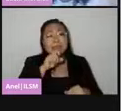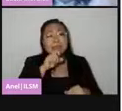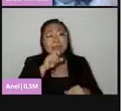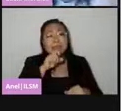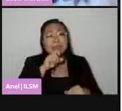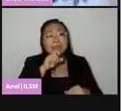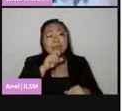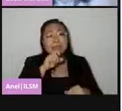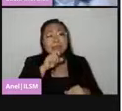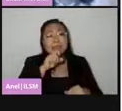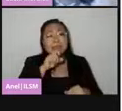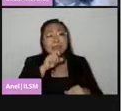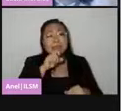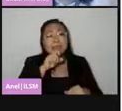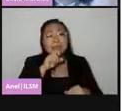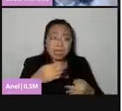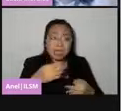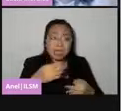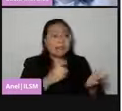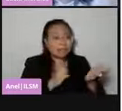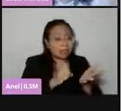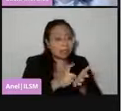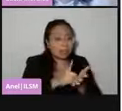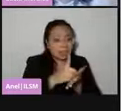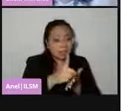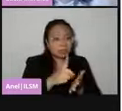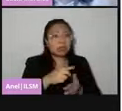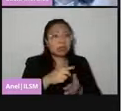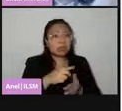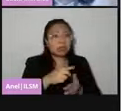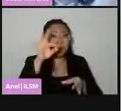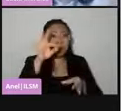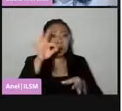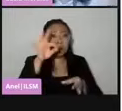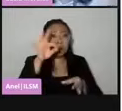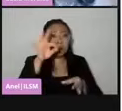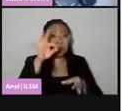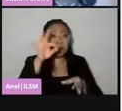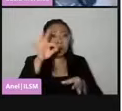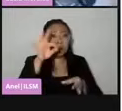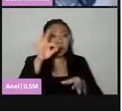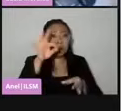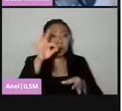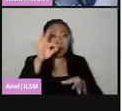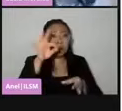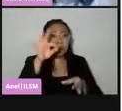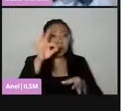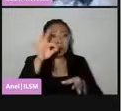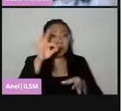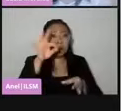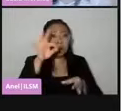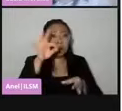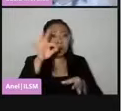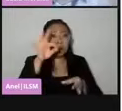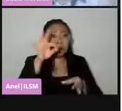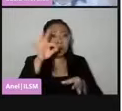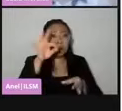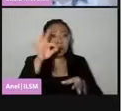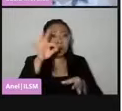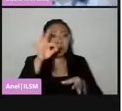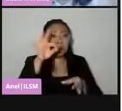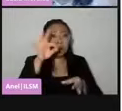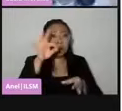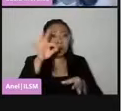al voto. Y si me preguntan rápidamente, menciono cuáles son estas medidas sanitarias que van a implementarse en las casillas.